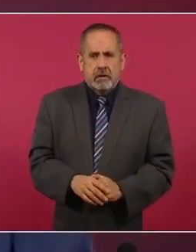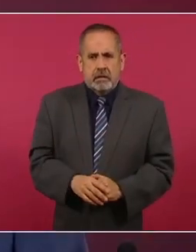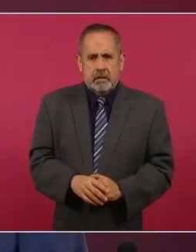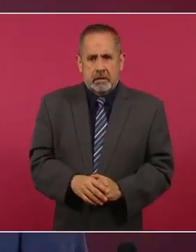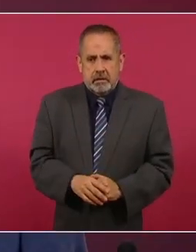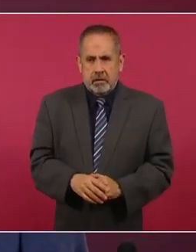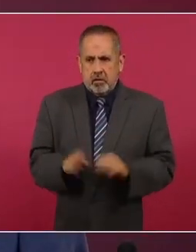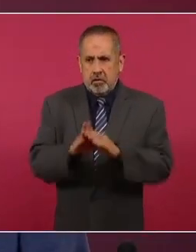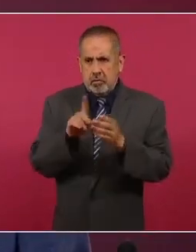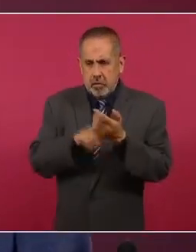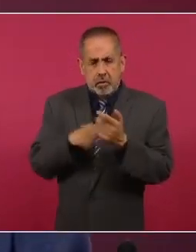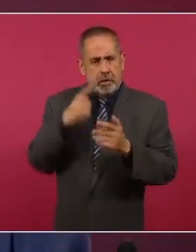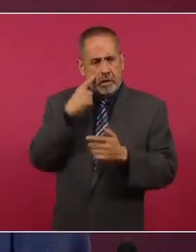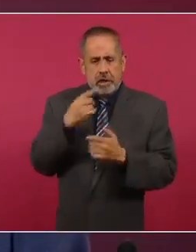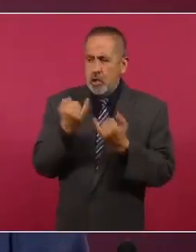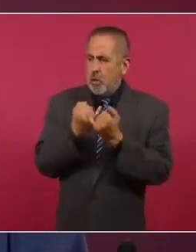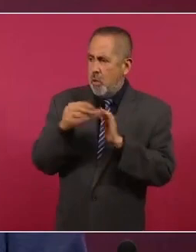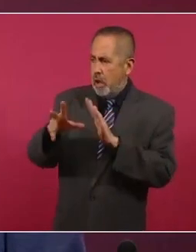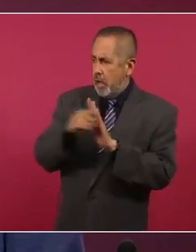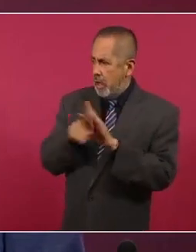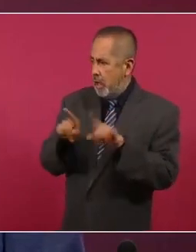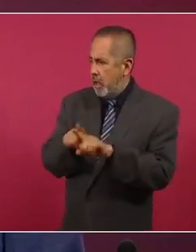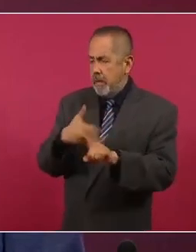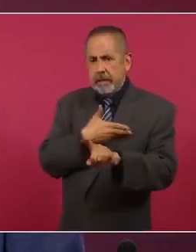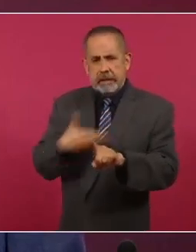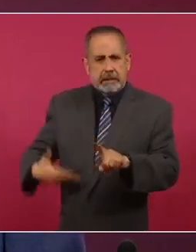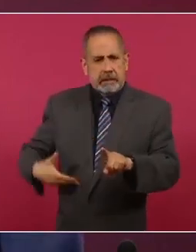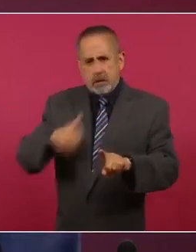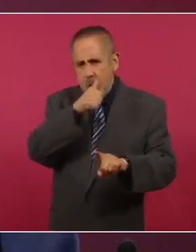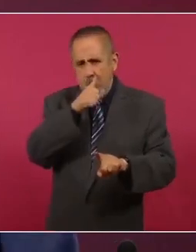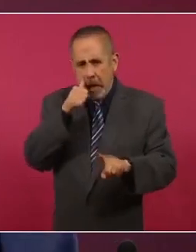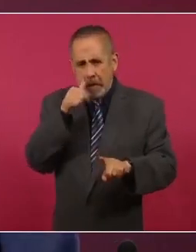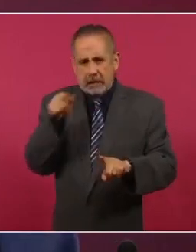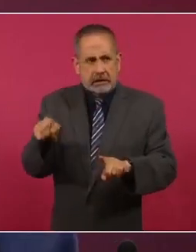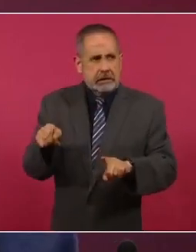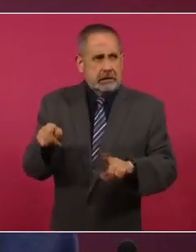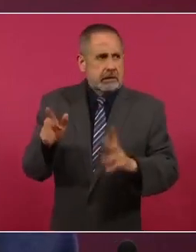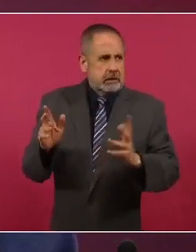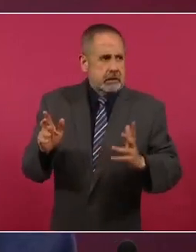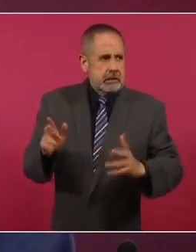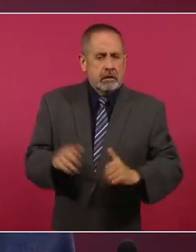siguiendo el ejemplo del presidente Juárez, de que no puede haber